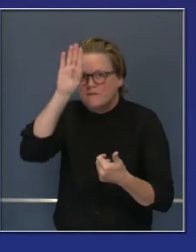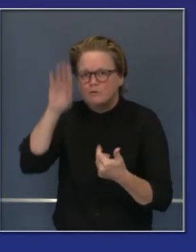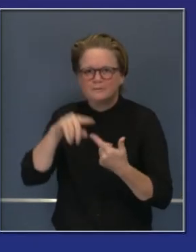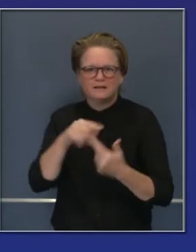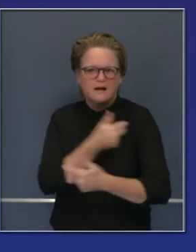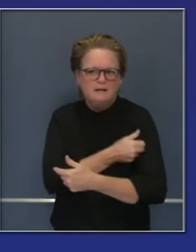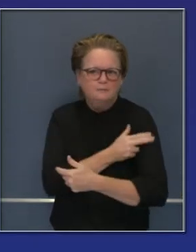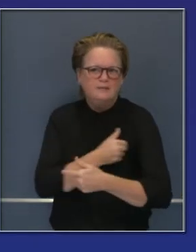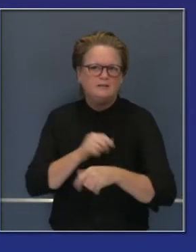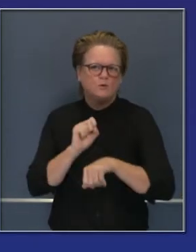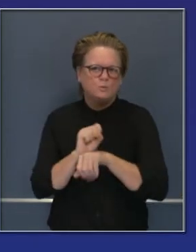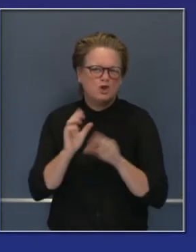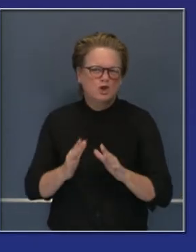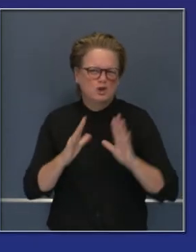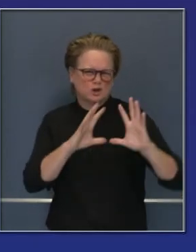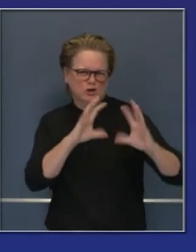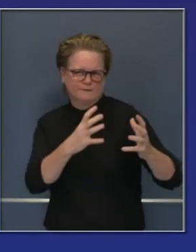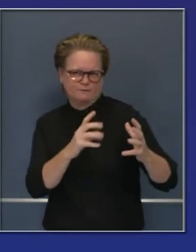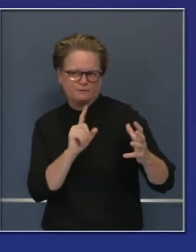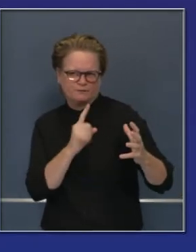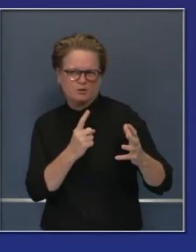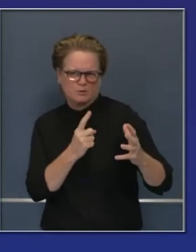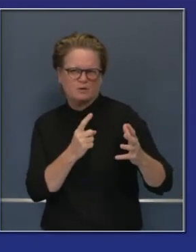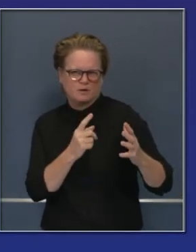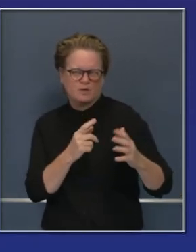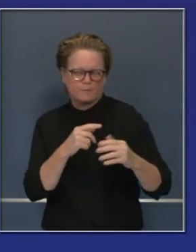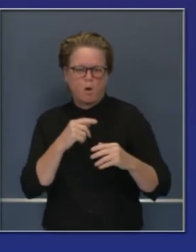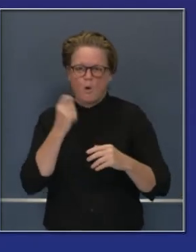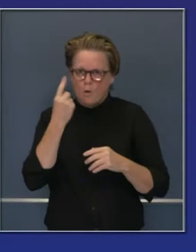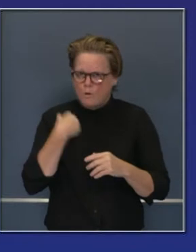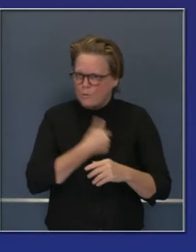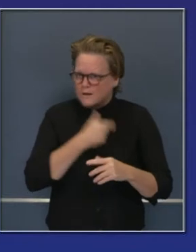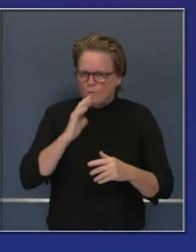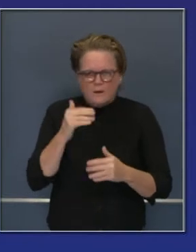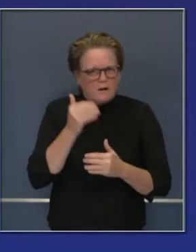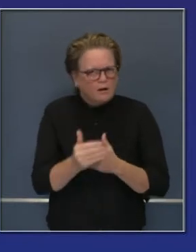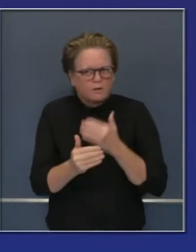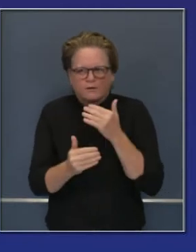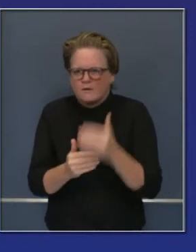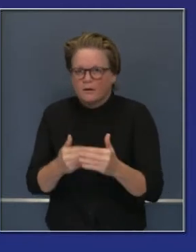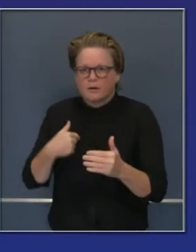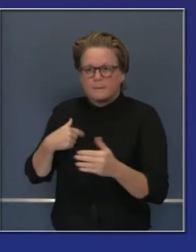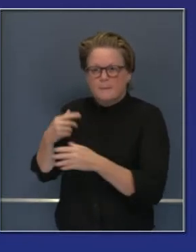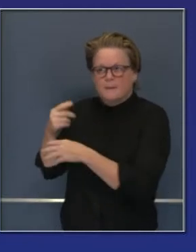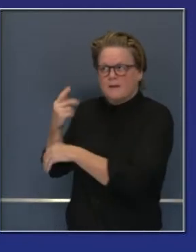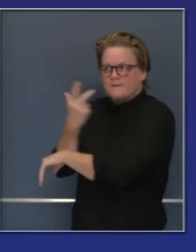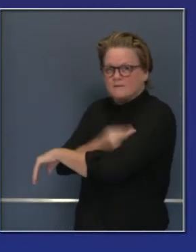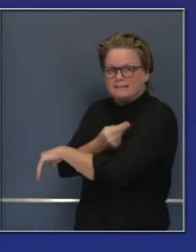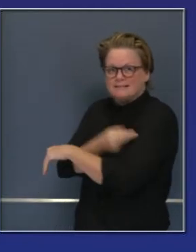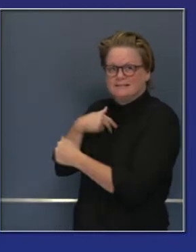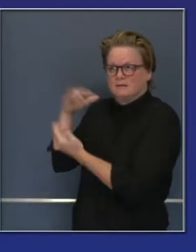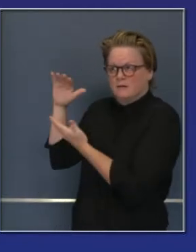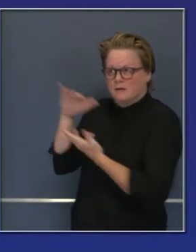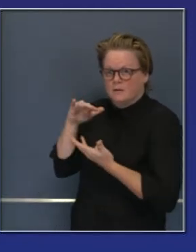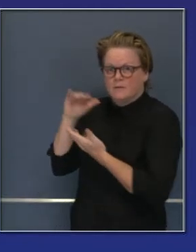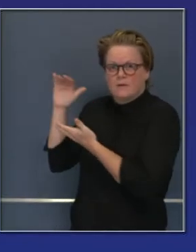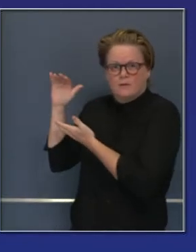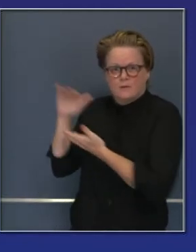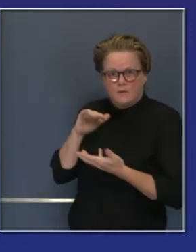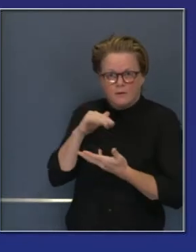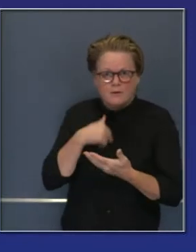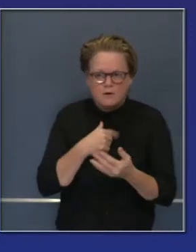En California todavía nos falta tiempo para poder hacer llegar esa vacuna para el público en general.